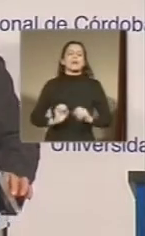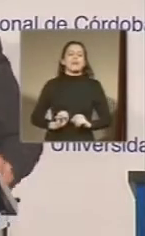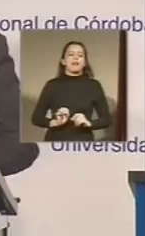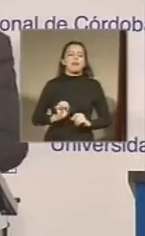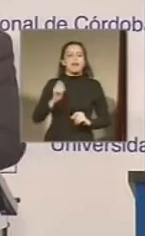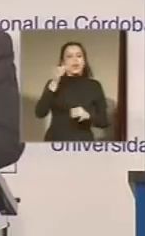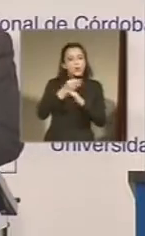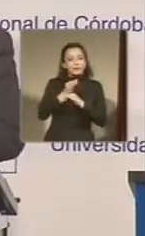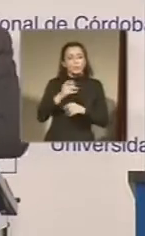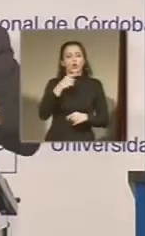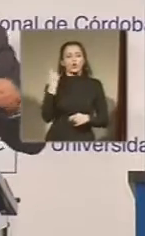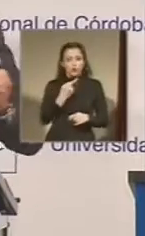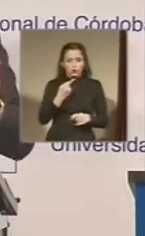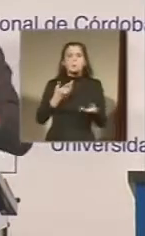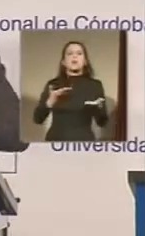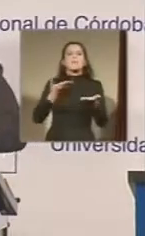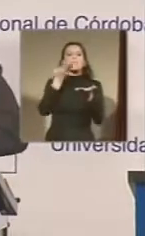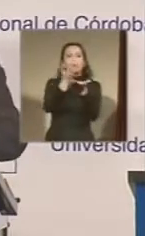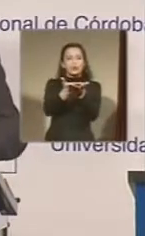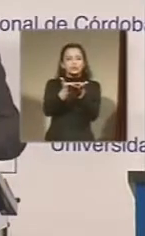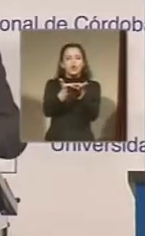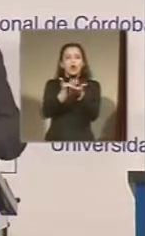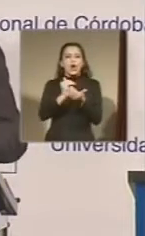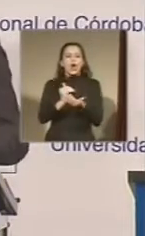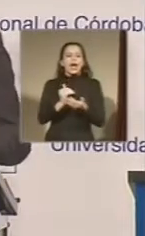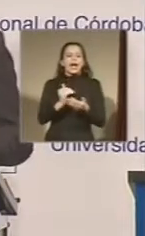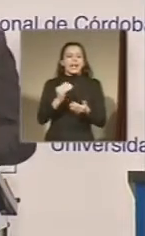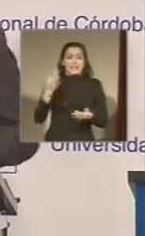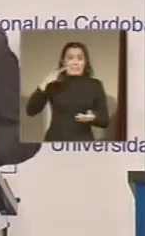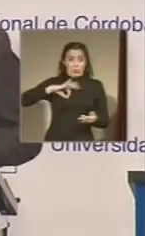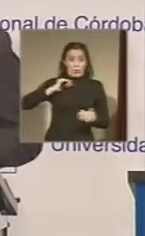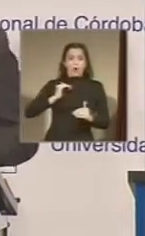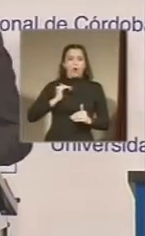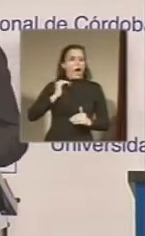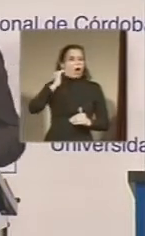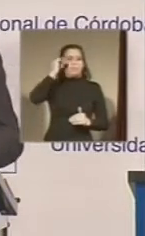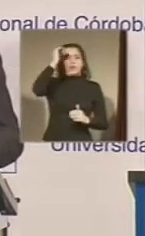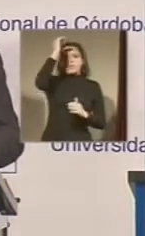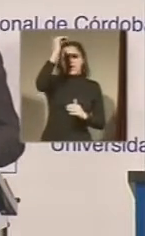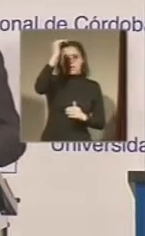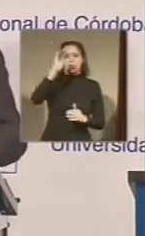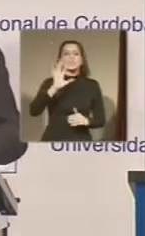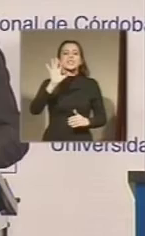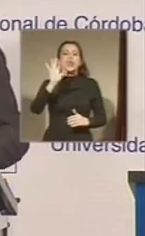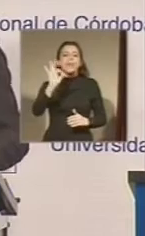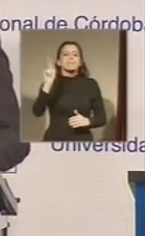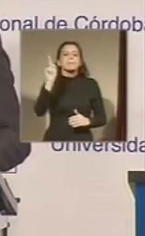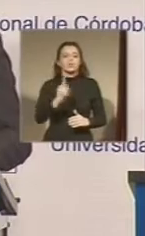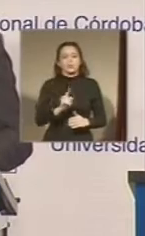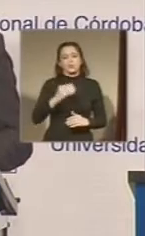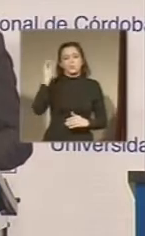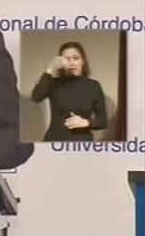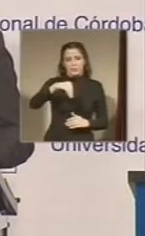propuesto aumentarles el 50% de los salarios a los docentes. Pero esto